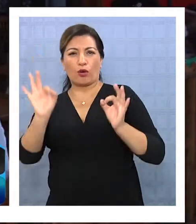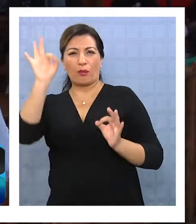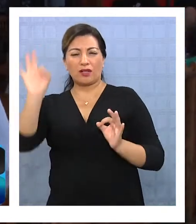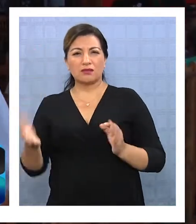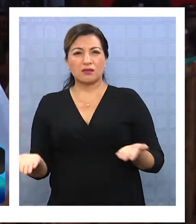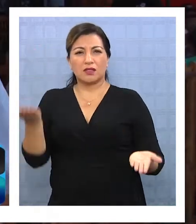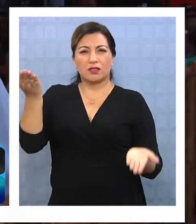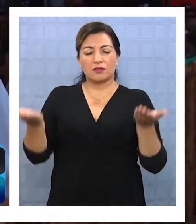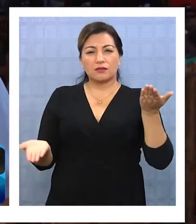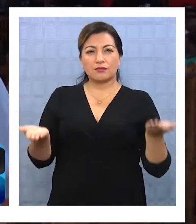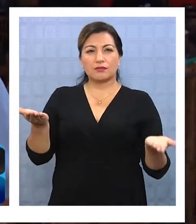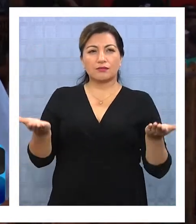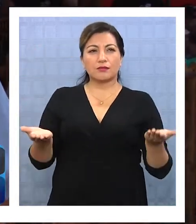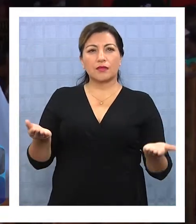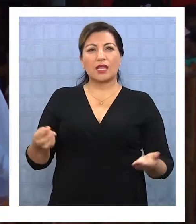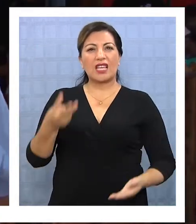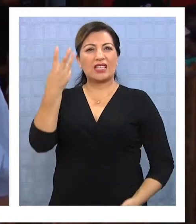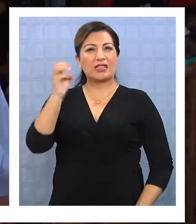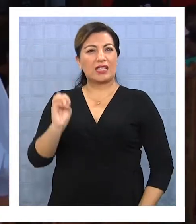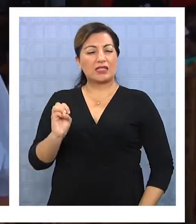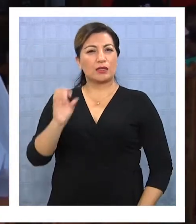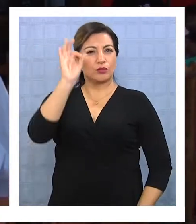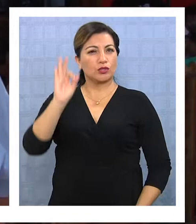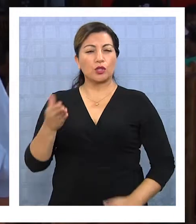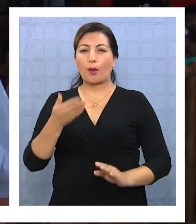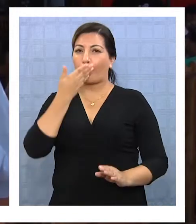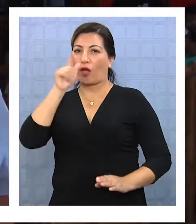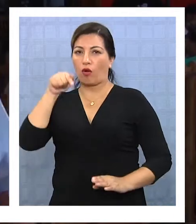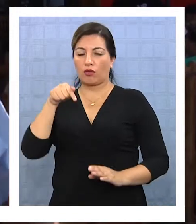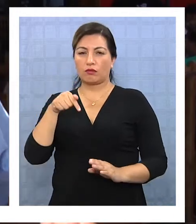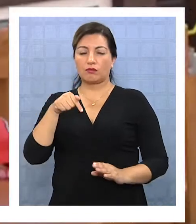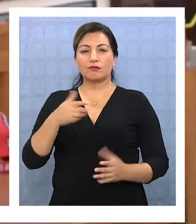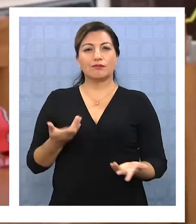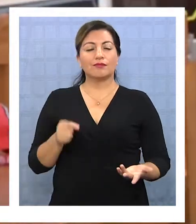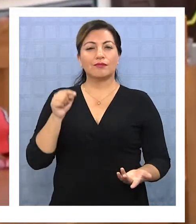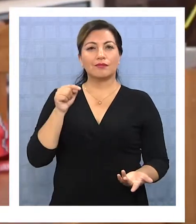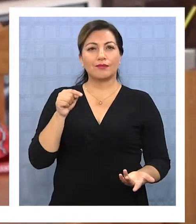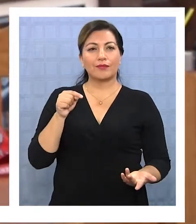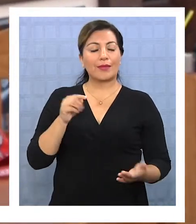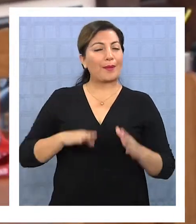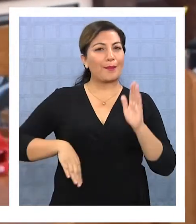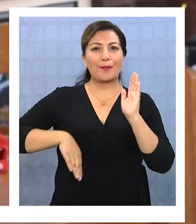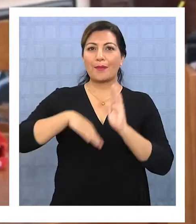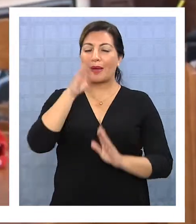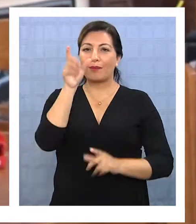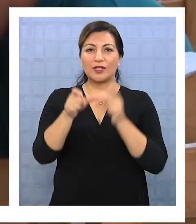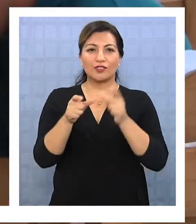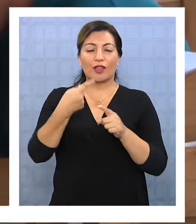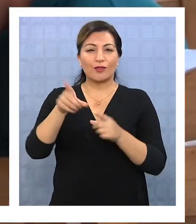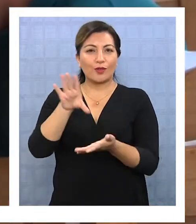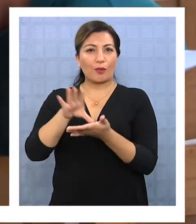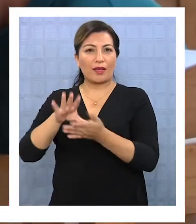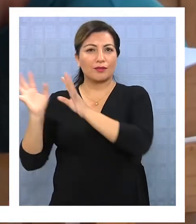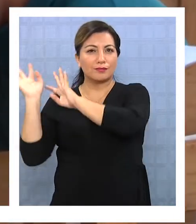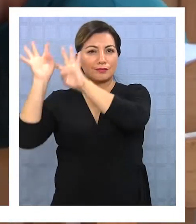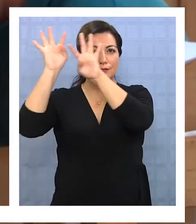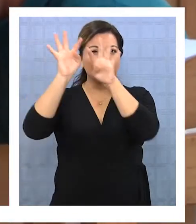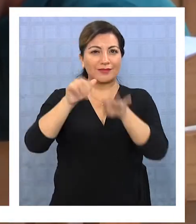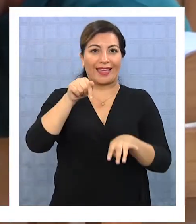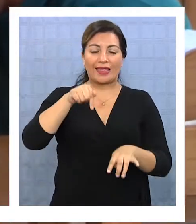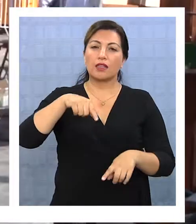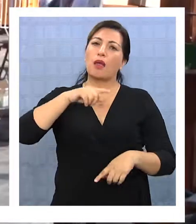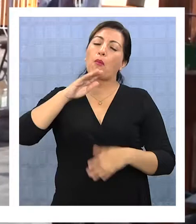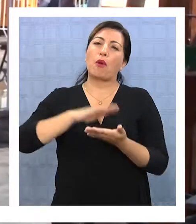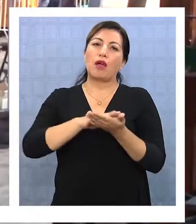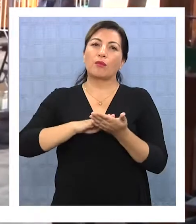cuando yo llegué, tuvimos un 30% mejor que el año pasado. Inclusive muchos más extranjeros que vinieron a